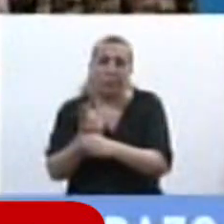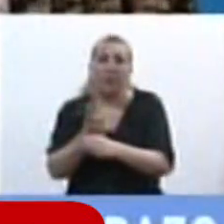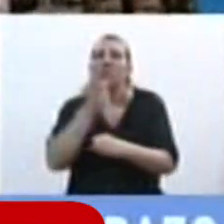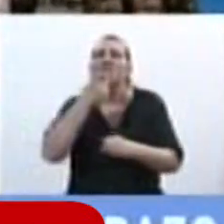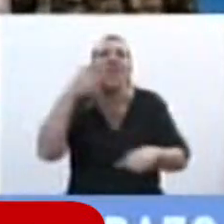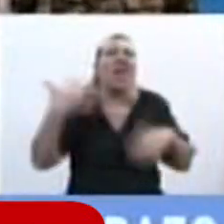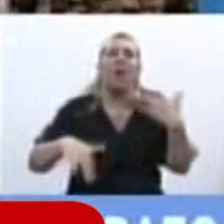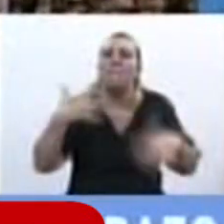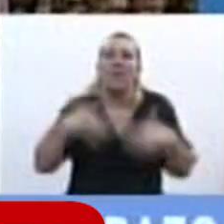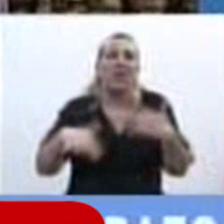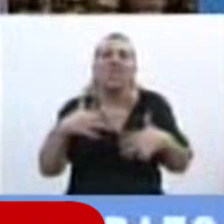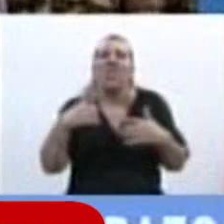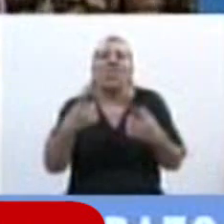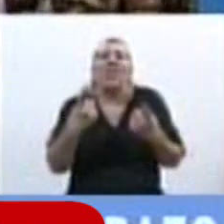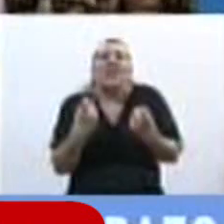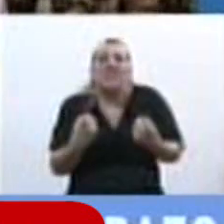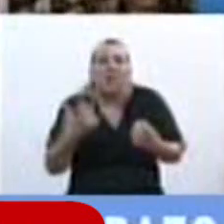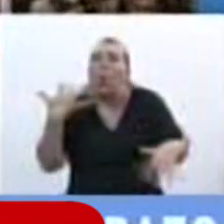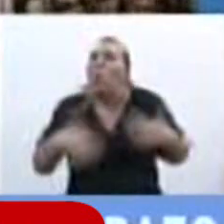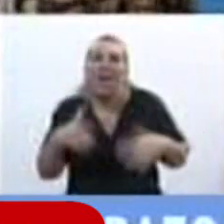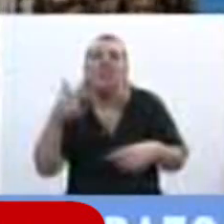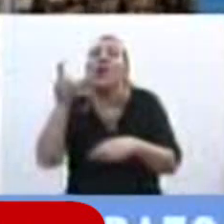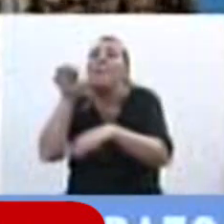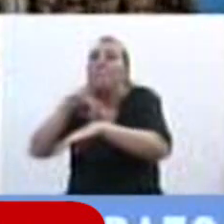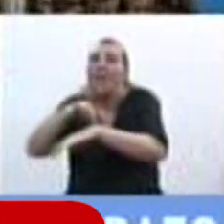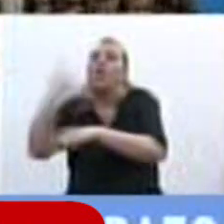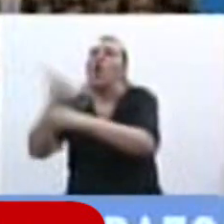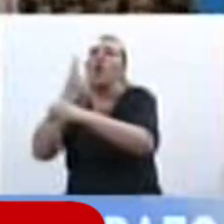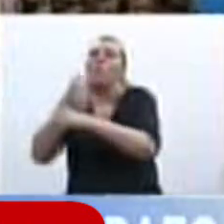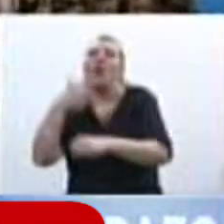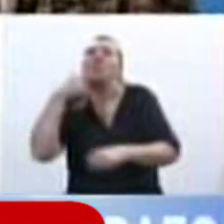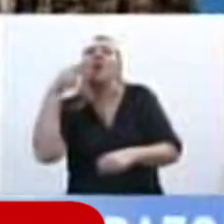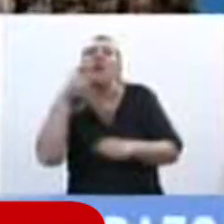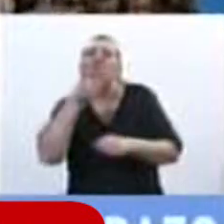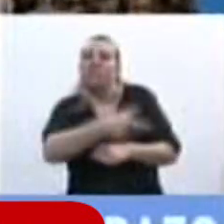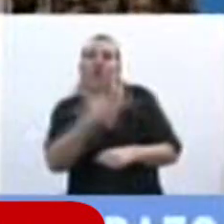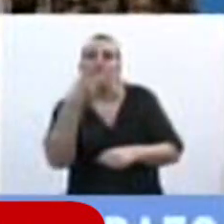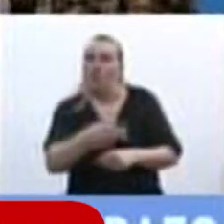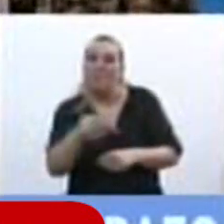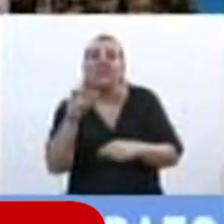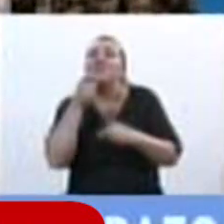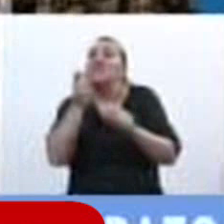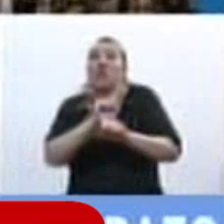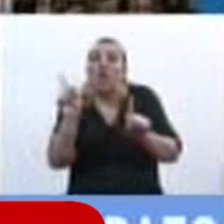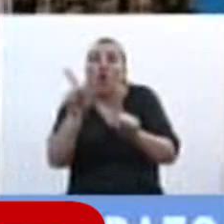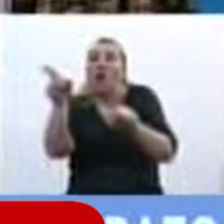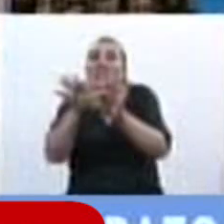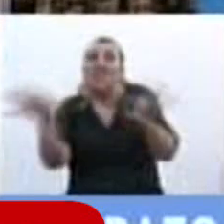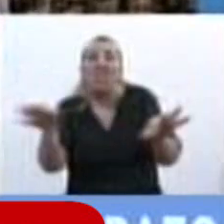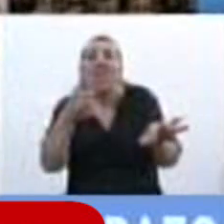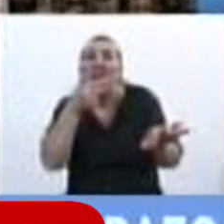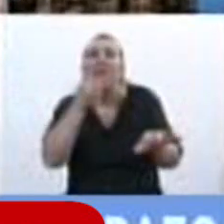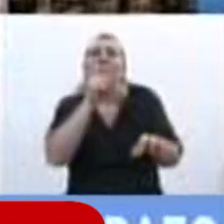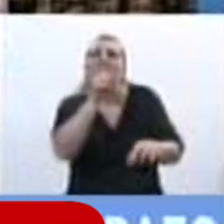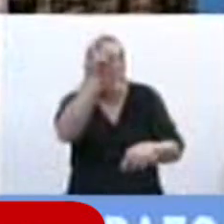práctica deba realizarse en forma urgente pues su no realización inmediata pondrá en riesgo su salud